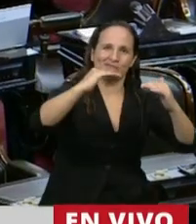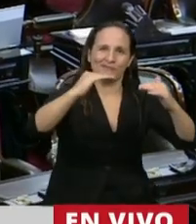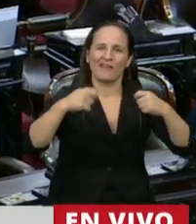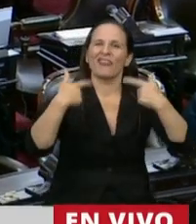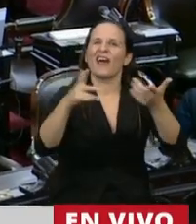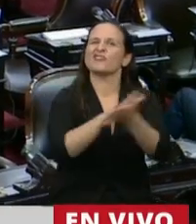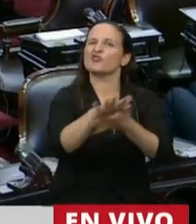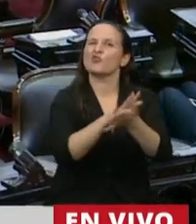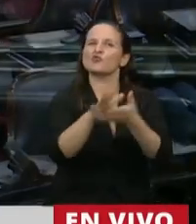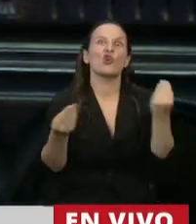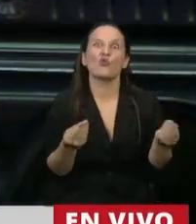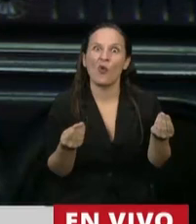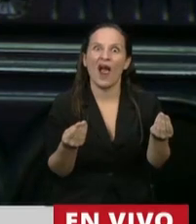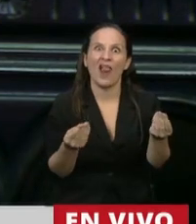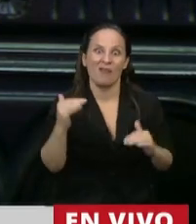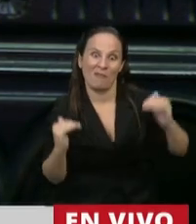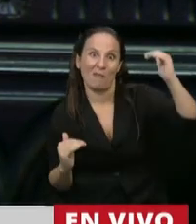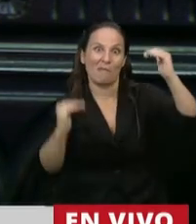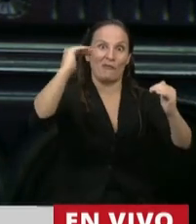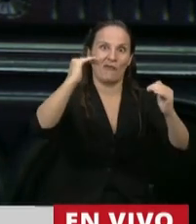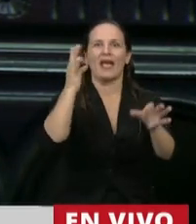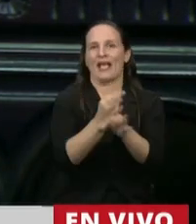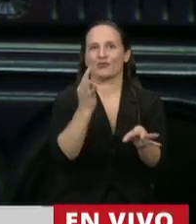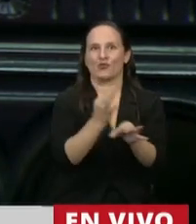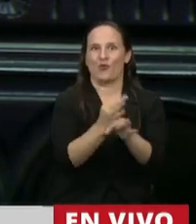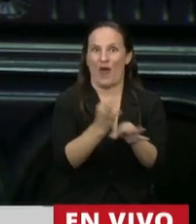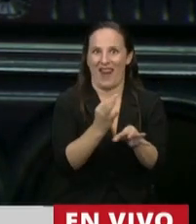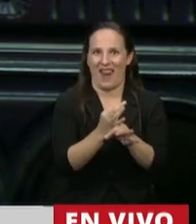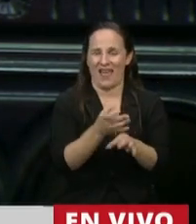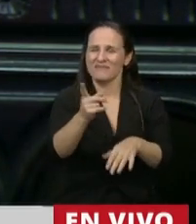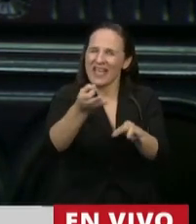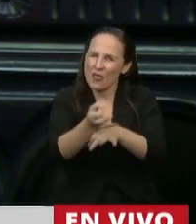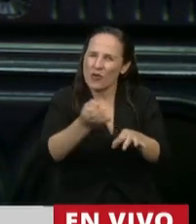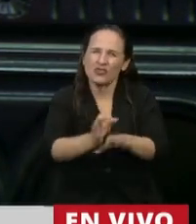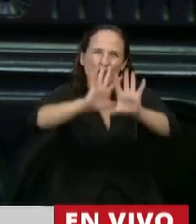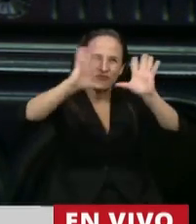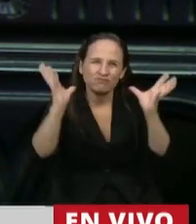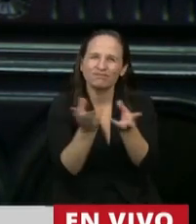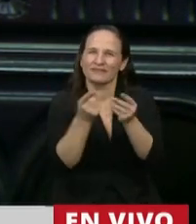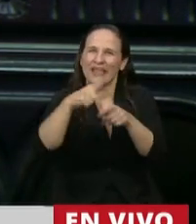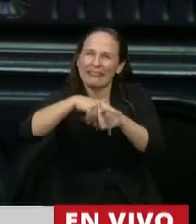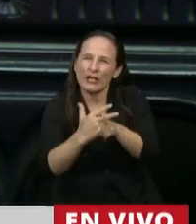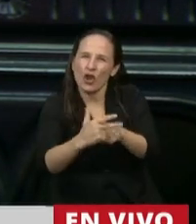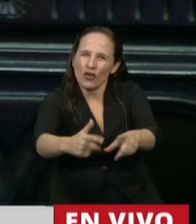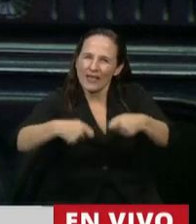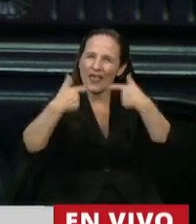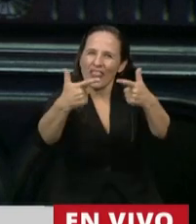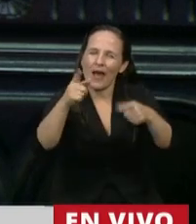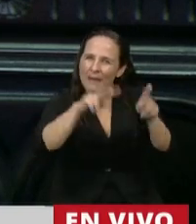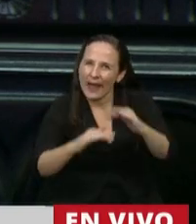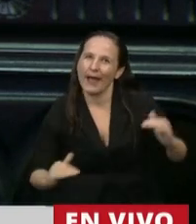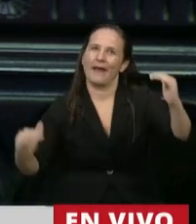remediarlo. La escuela, la educación integral, las herramientas tecnológicas complementando ese sistema,